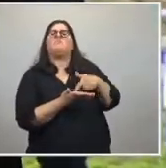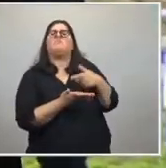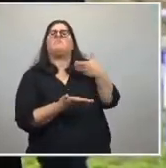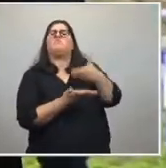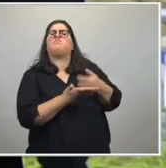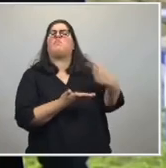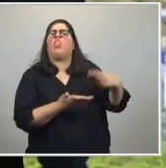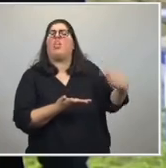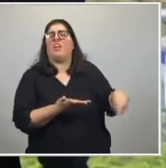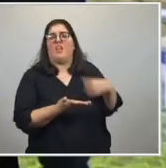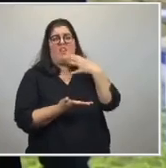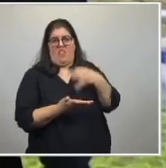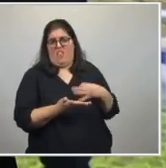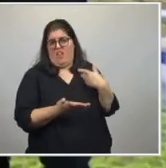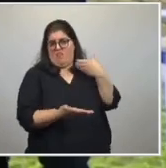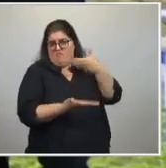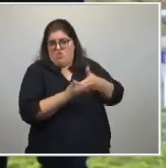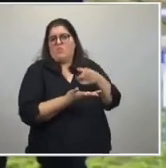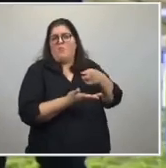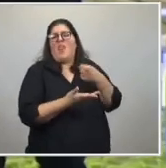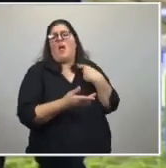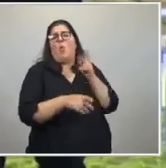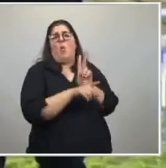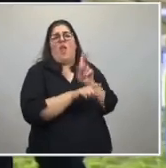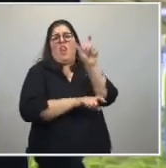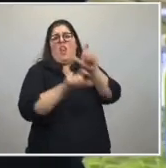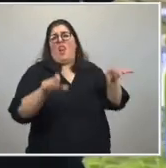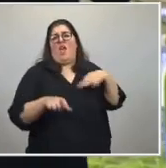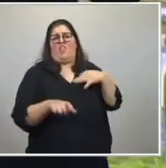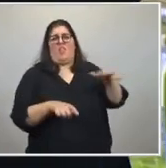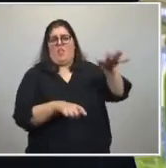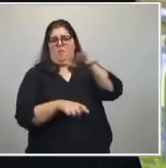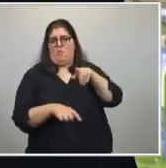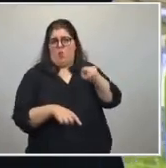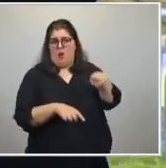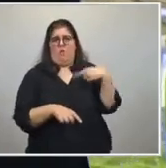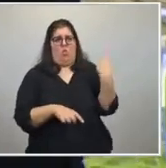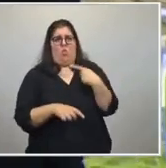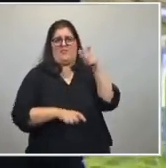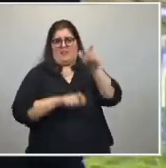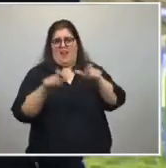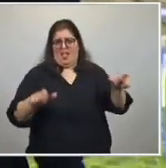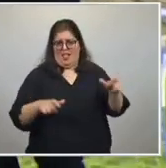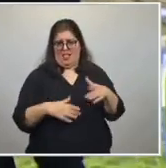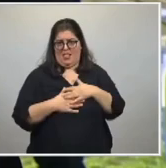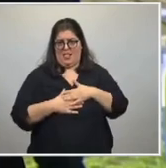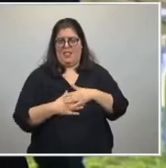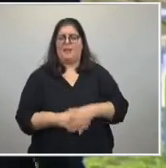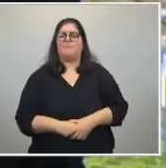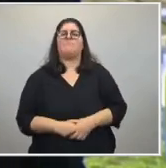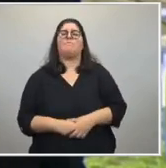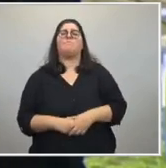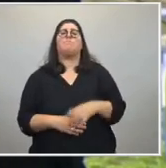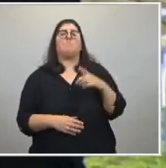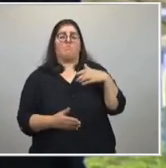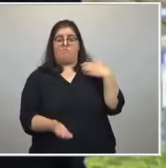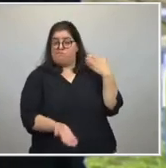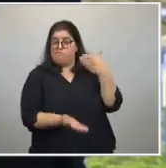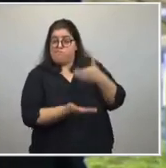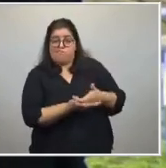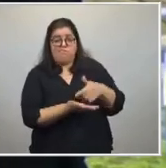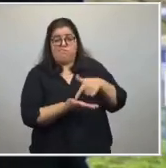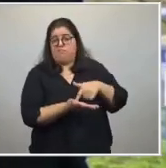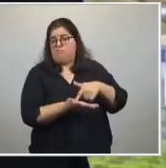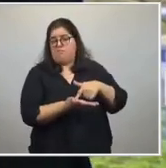en cuidar la vida de nuestro pueblo, de nuestra gente. Y no hay plata mejor invertida